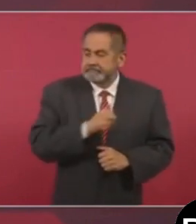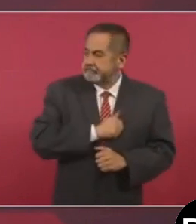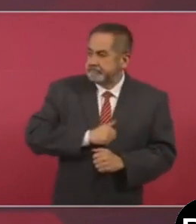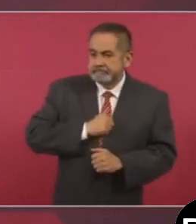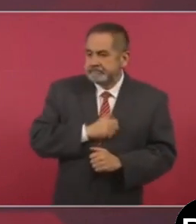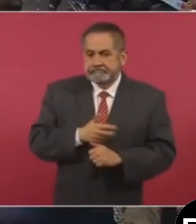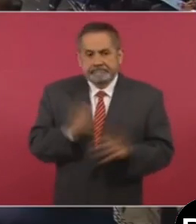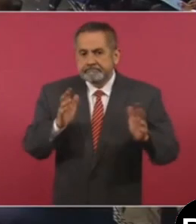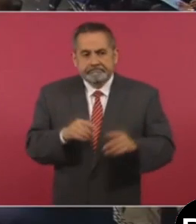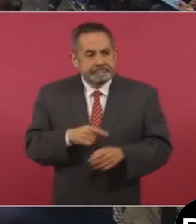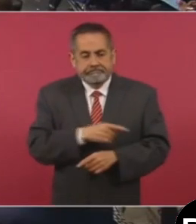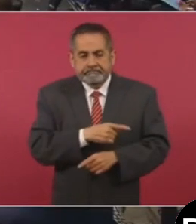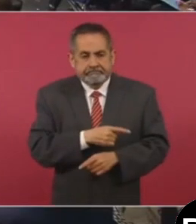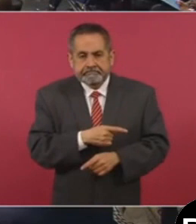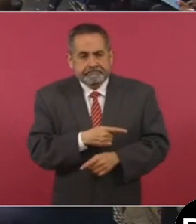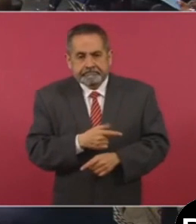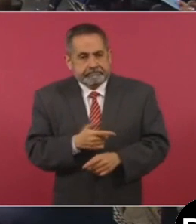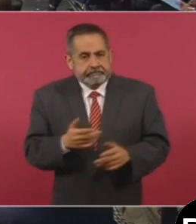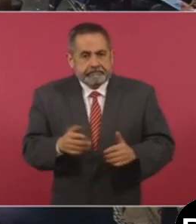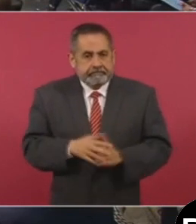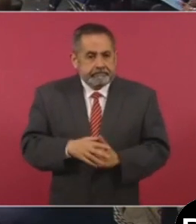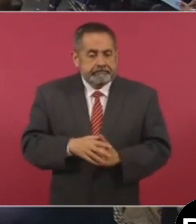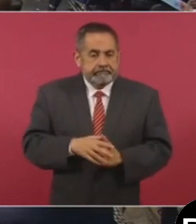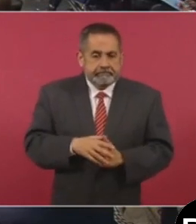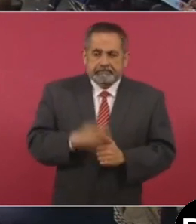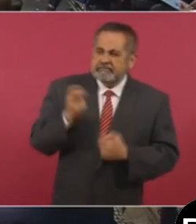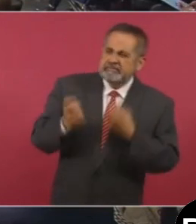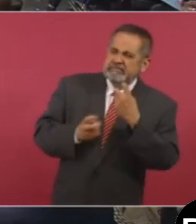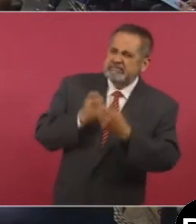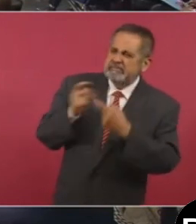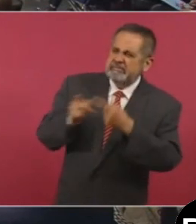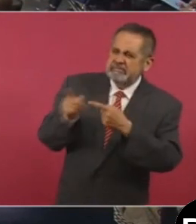que se presenten estas cosas.